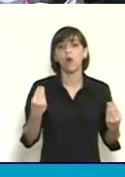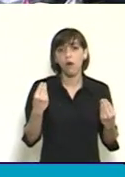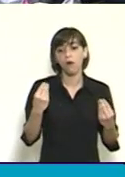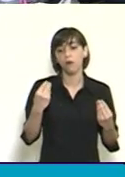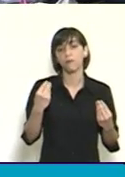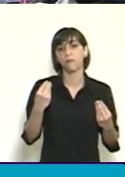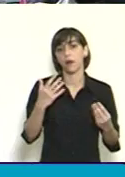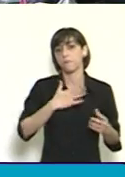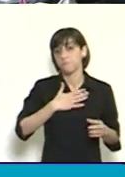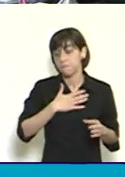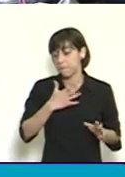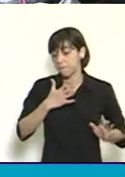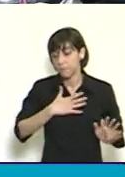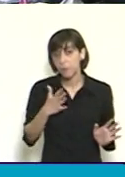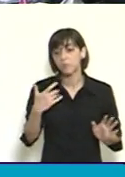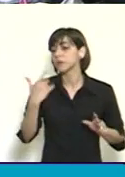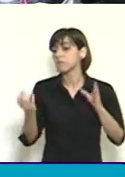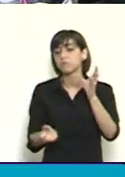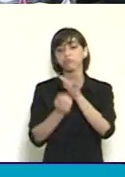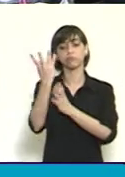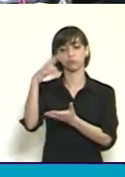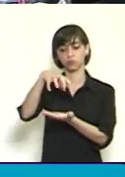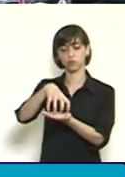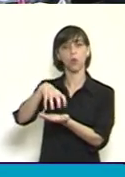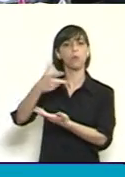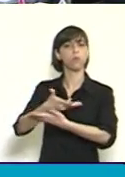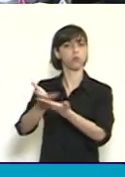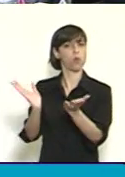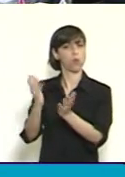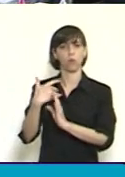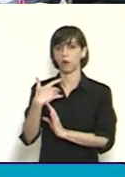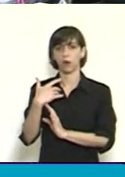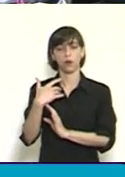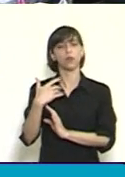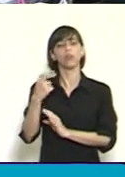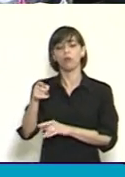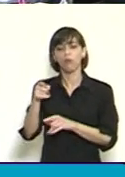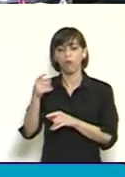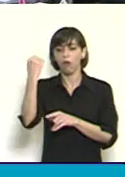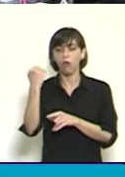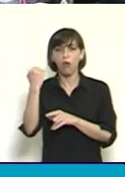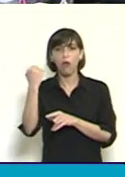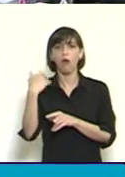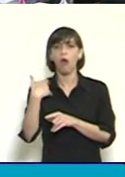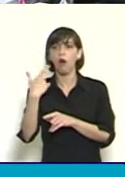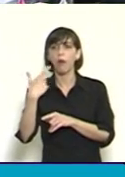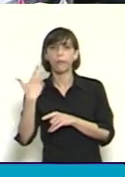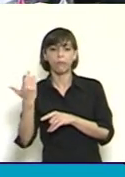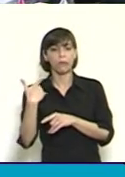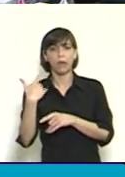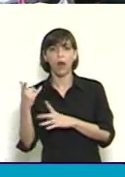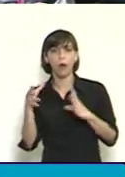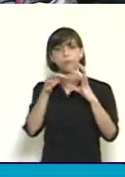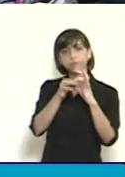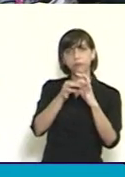insisto, establecer un ente público que no dependa en su financiamiento de los recursos que